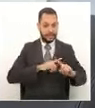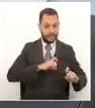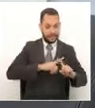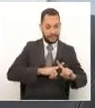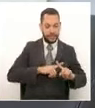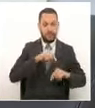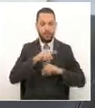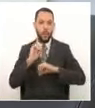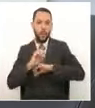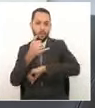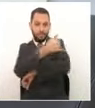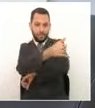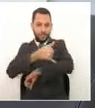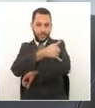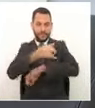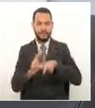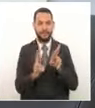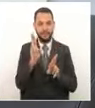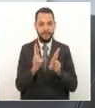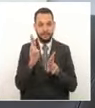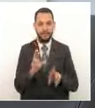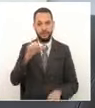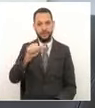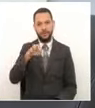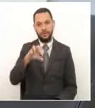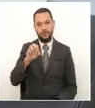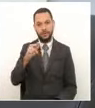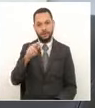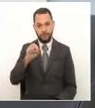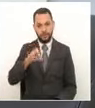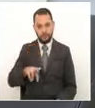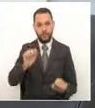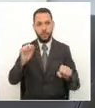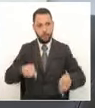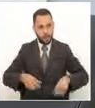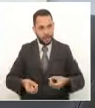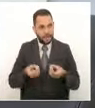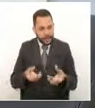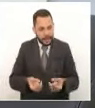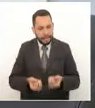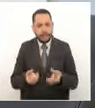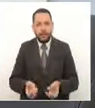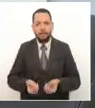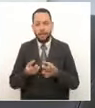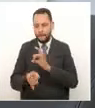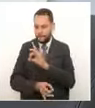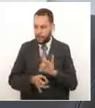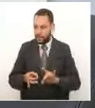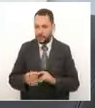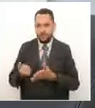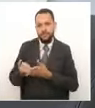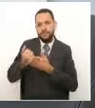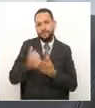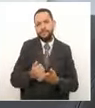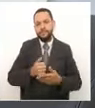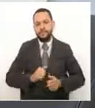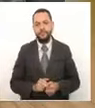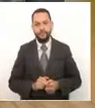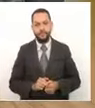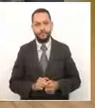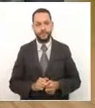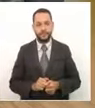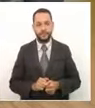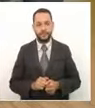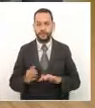contribuyendo a esta gran campaña, los risaraldenses sepan de que todavía podemos hacer una contribución en esa campaña. Doctor Jorge Alexis,